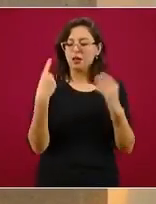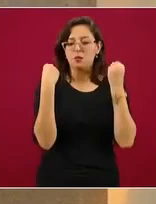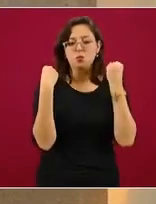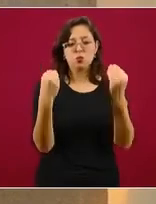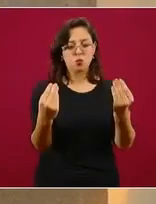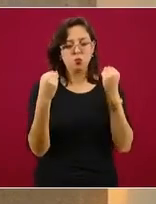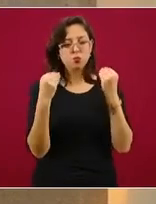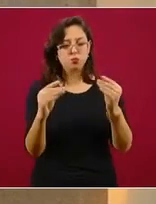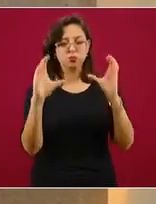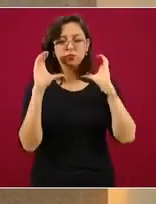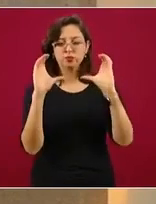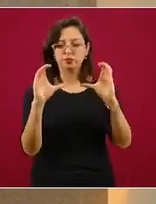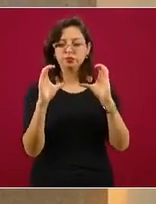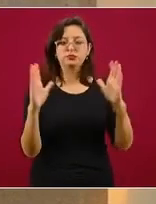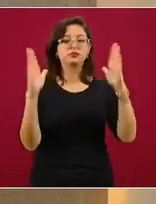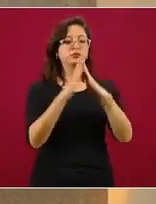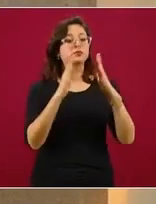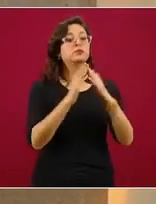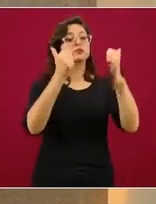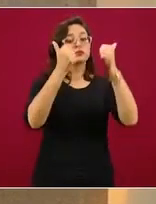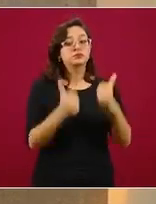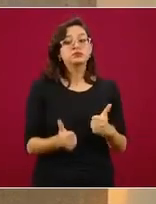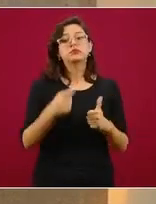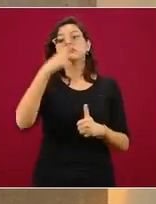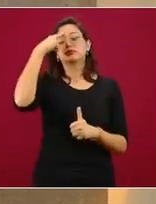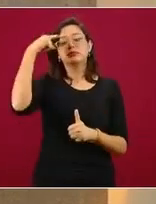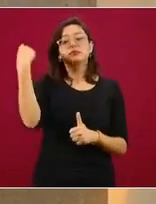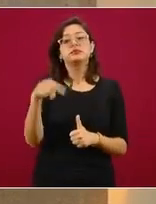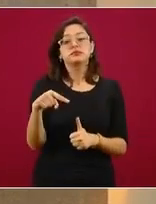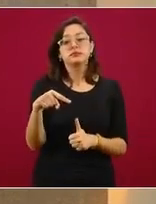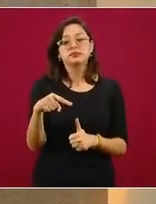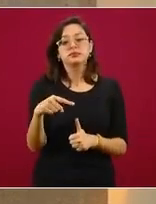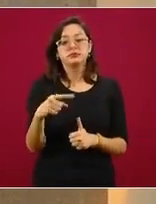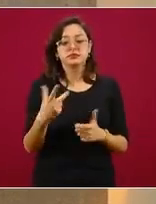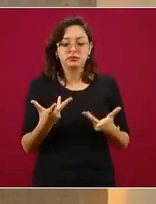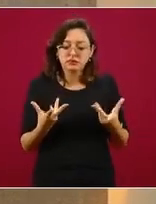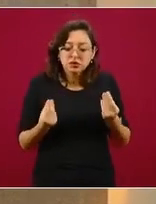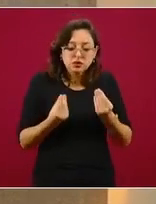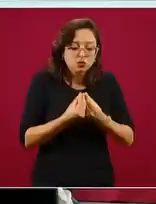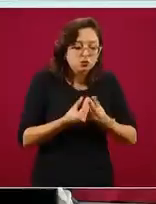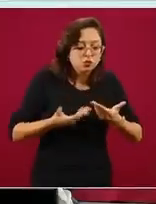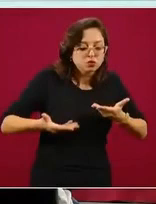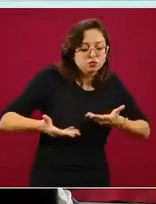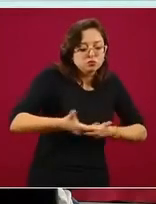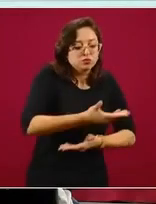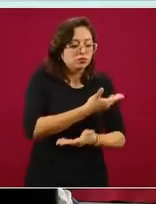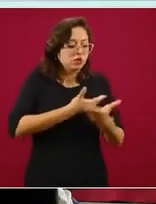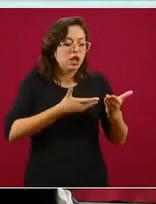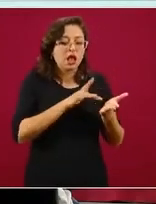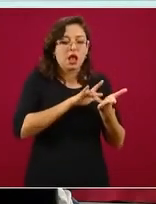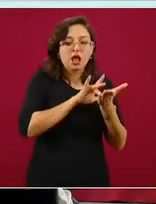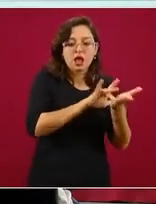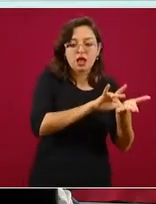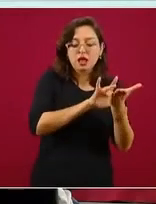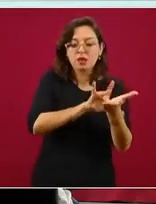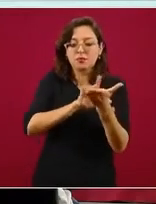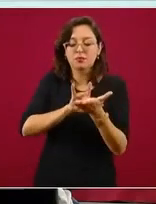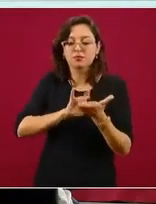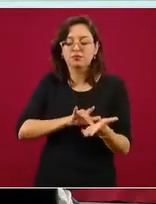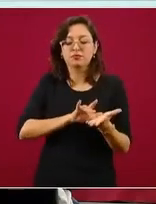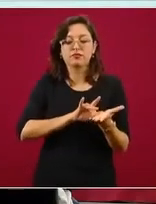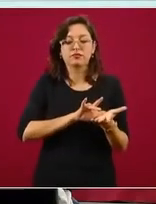cuidados, seguir quedándose en casa para poder apoyarse entre ellos. Recordemos que disminuir